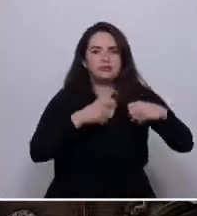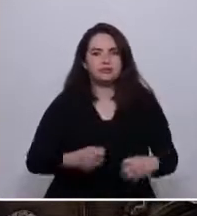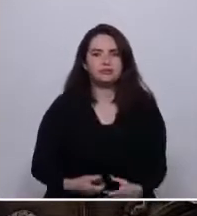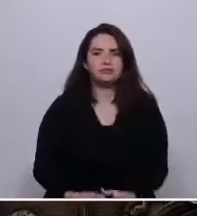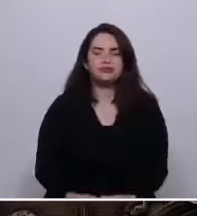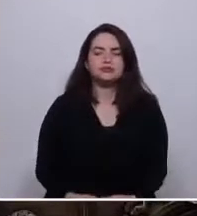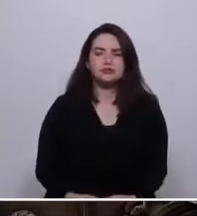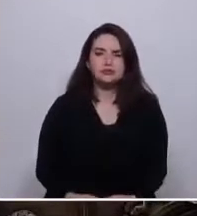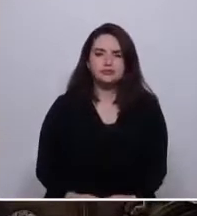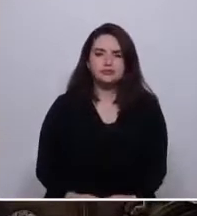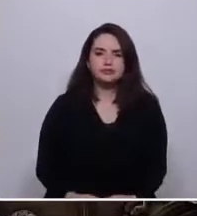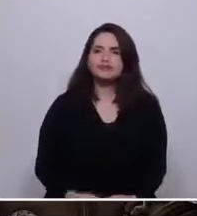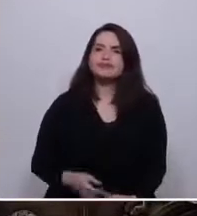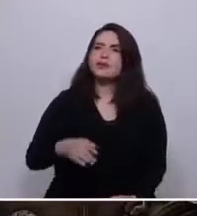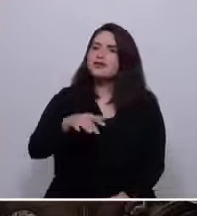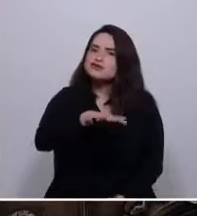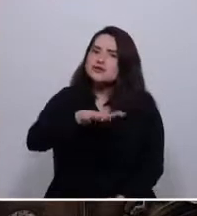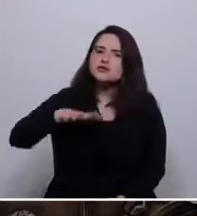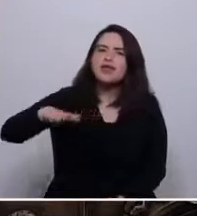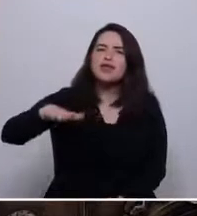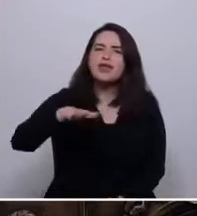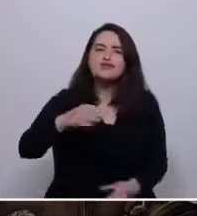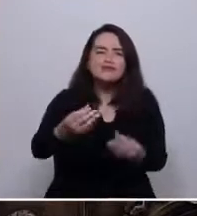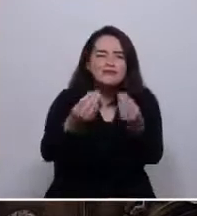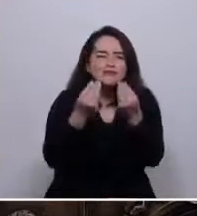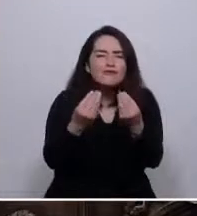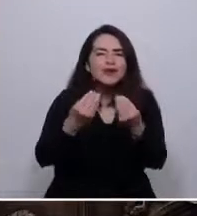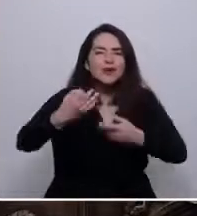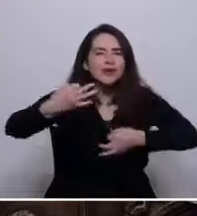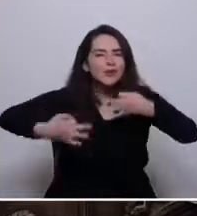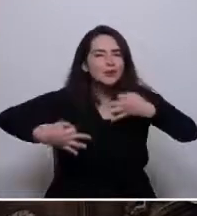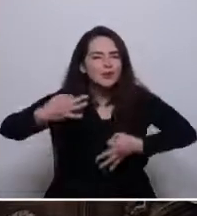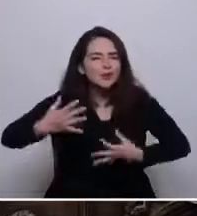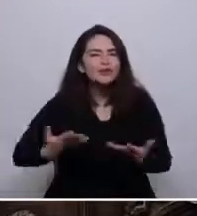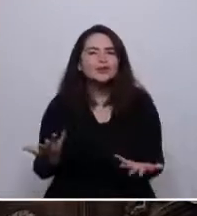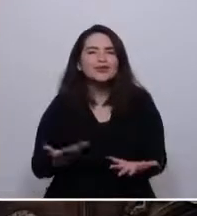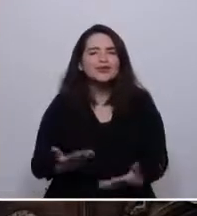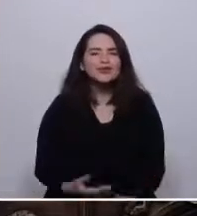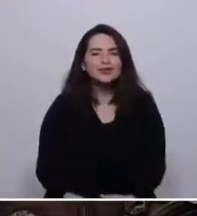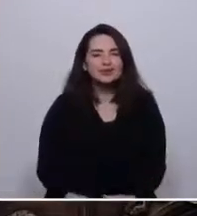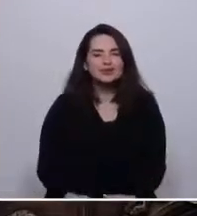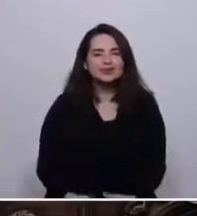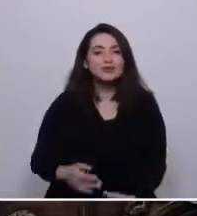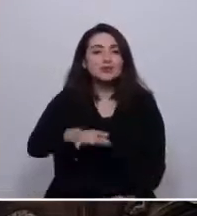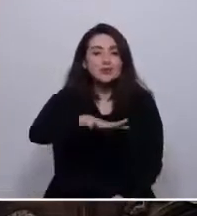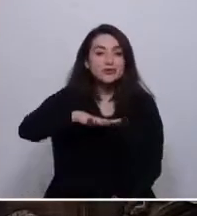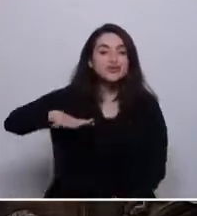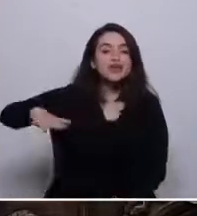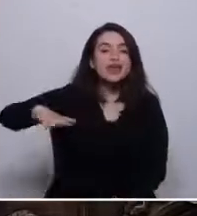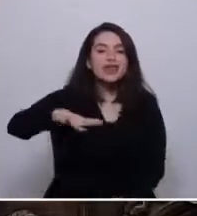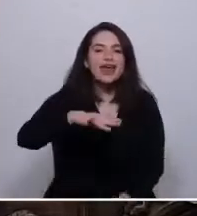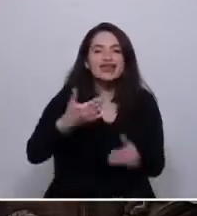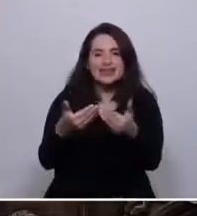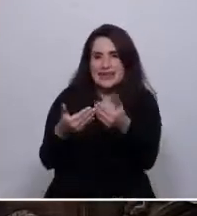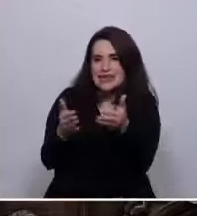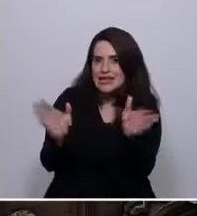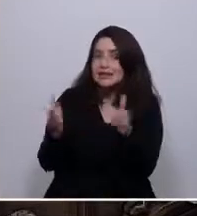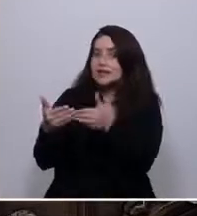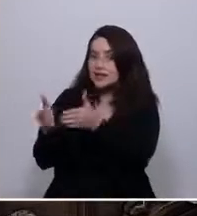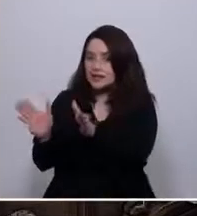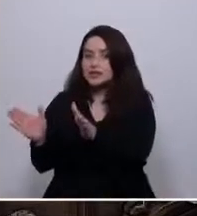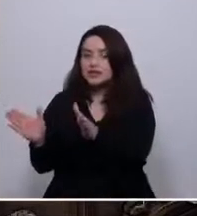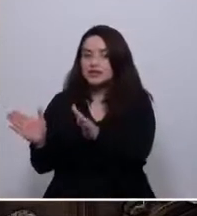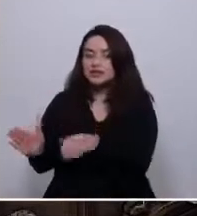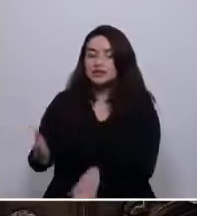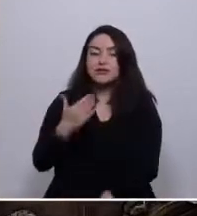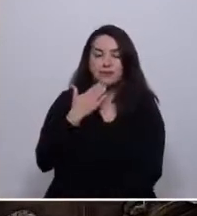¿Qué es una sociedad decente y justa? Se trata tanto de una sociedad de libertades como